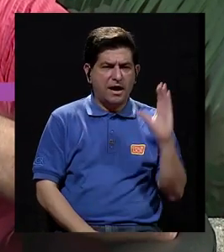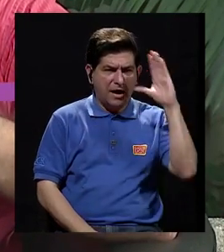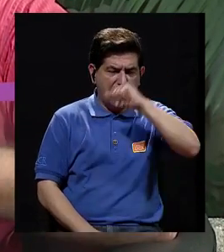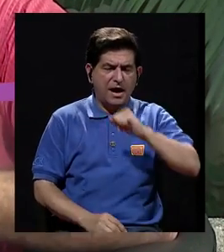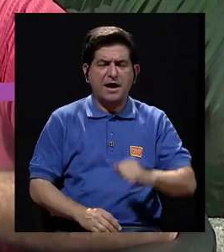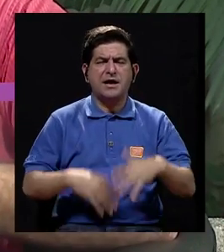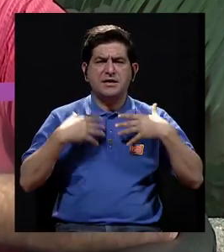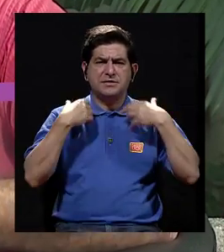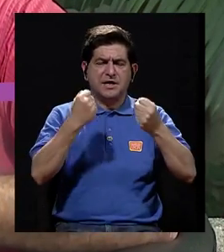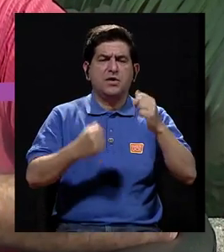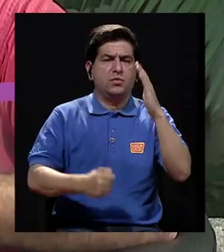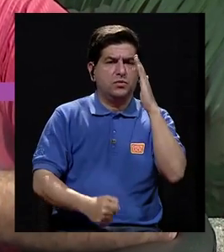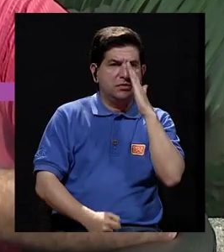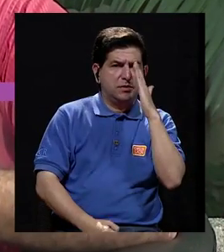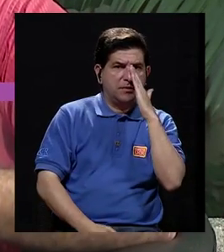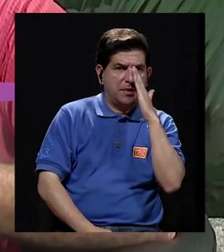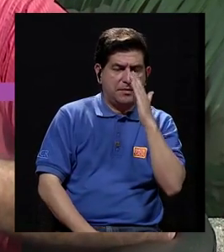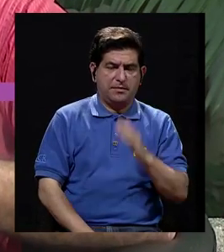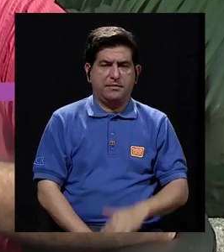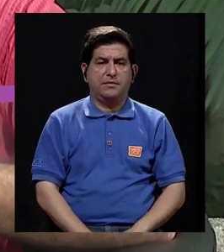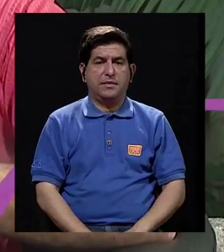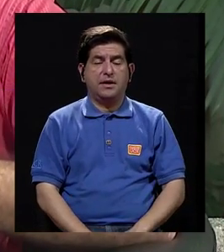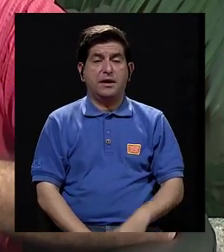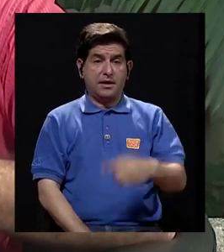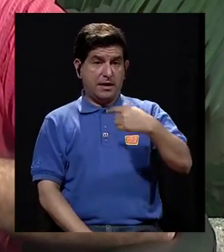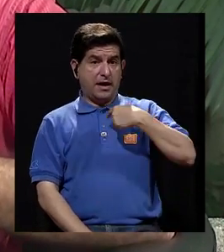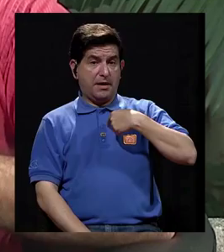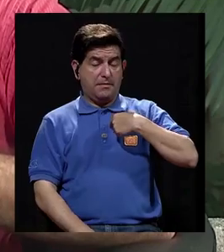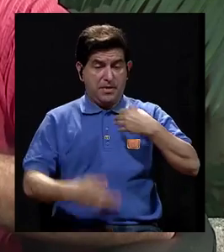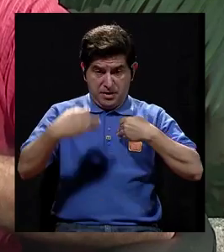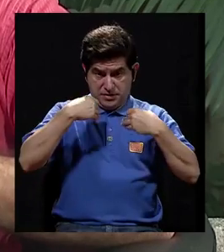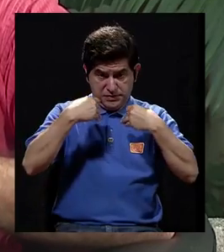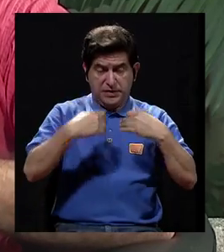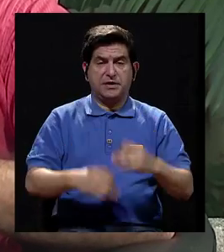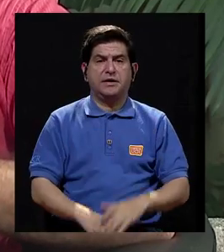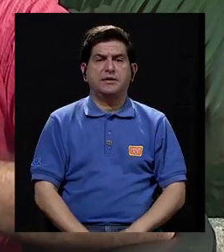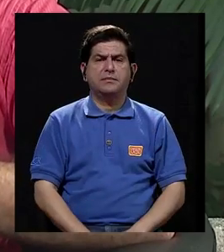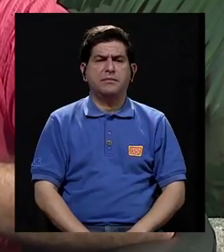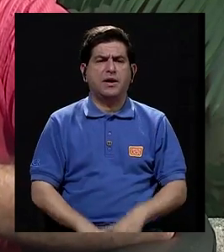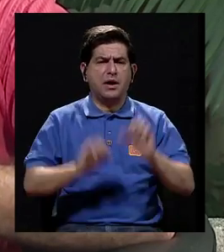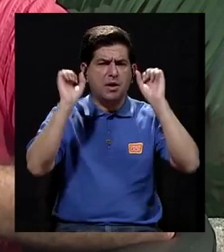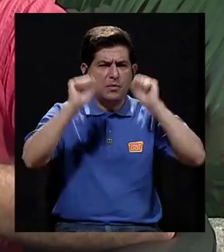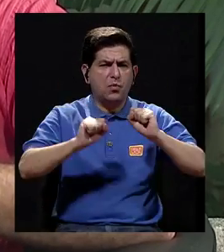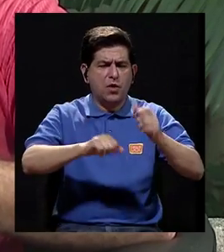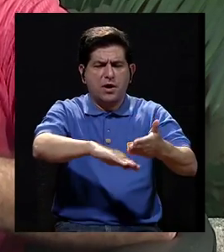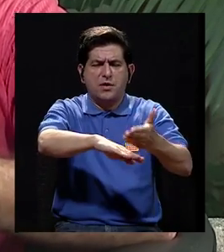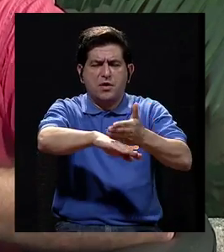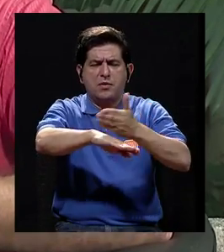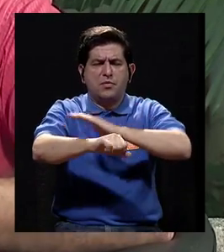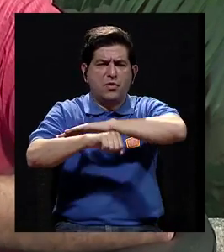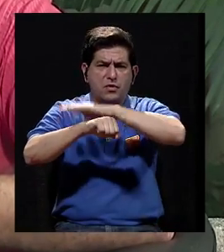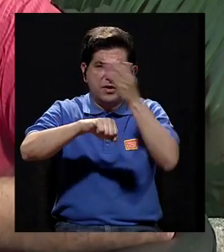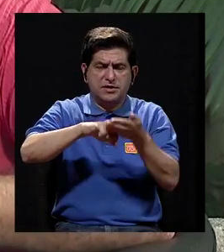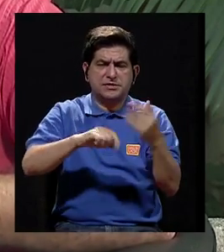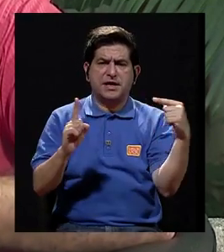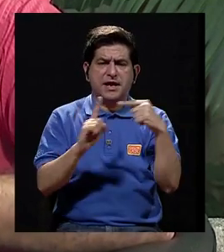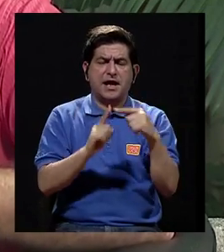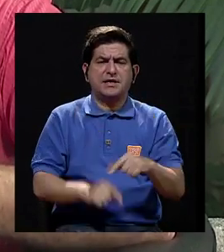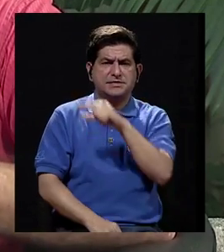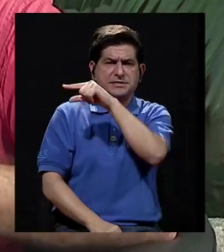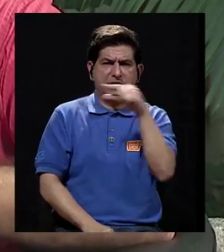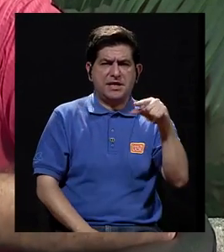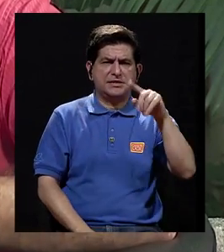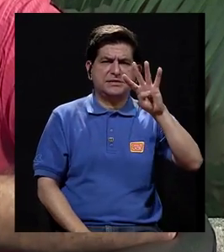ver el estado de salud materno, ¿verdad? Y eso me va a decir a mí cómo puede ser o cómo puede avanzar ese embarazo hasta la semana